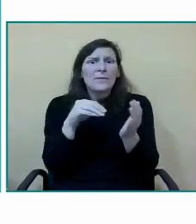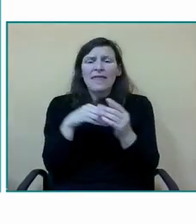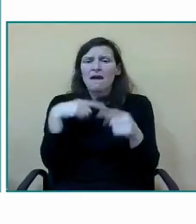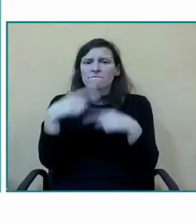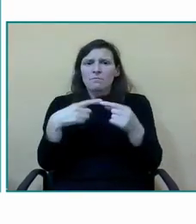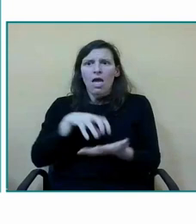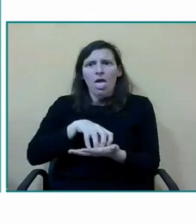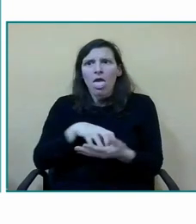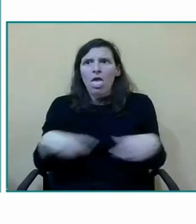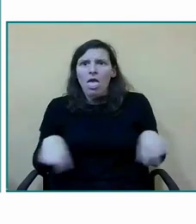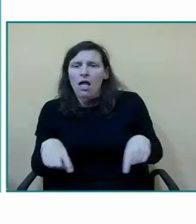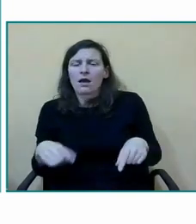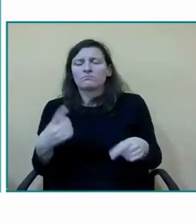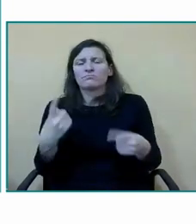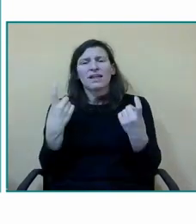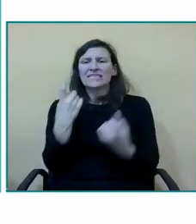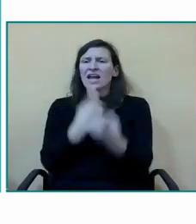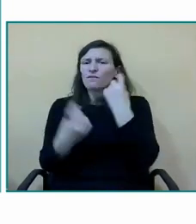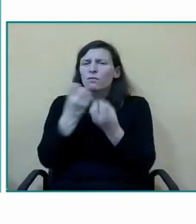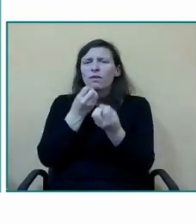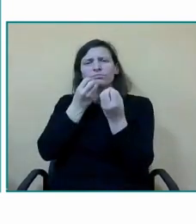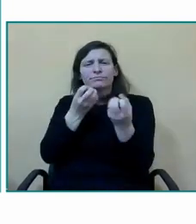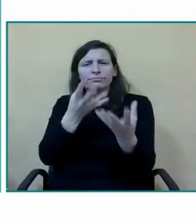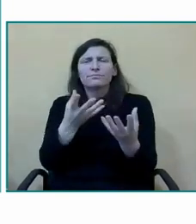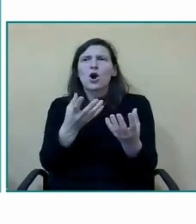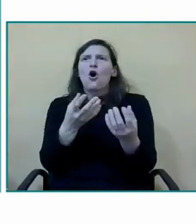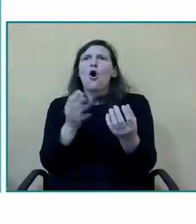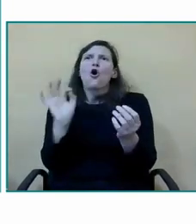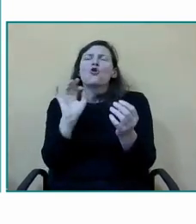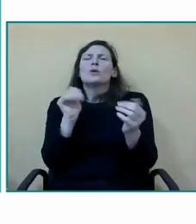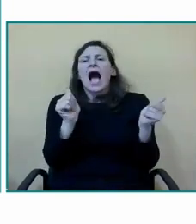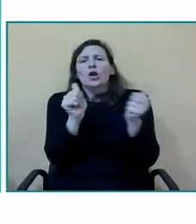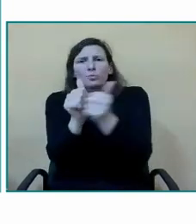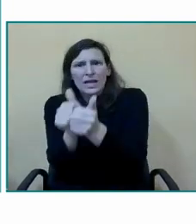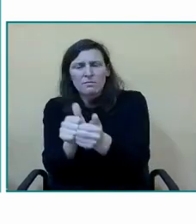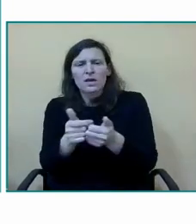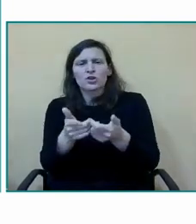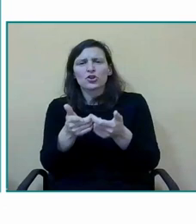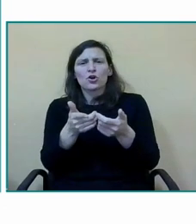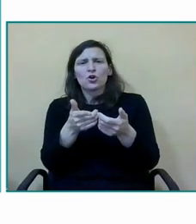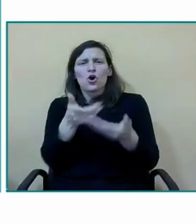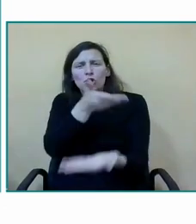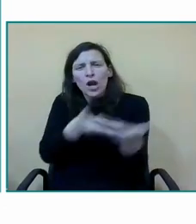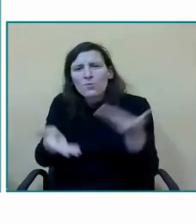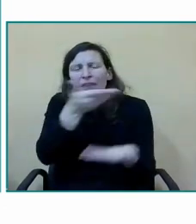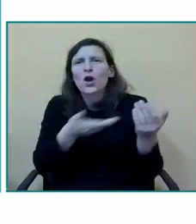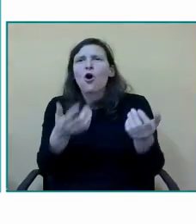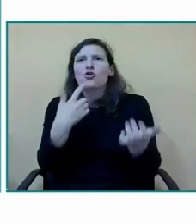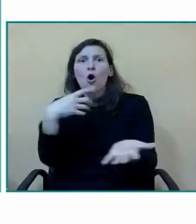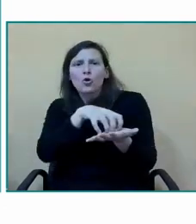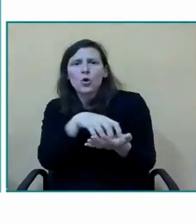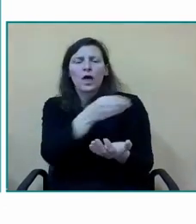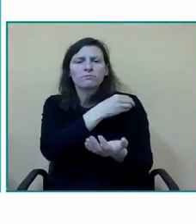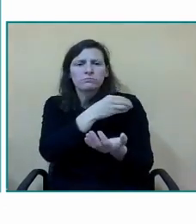equipo de defidencia auditiva ya van a tener esa información pero para ellos es muchas veces muy preocupante